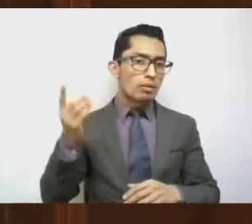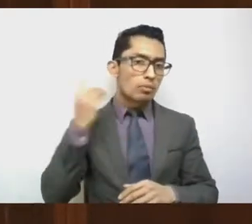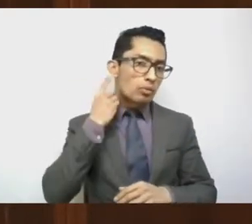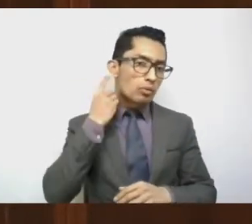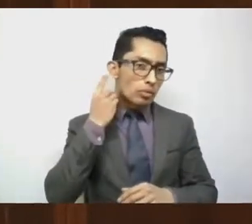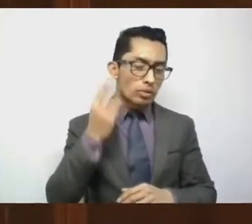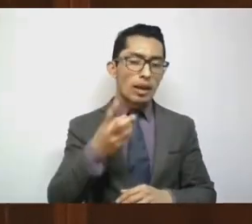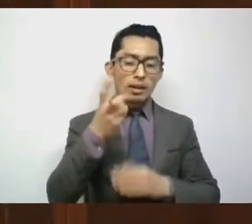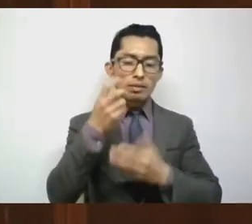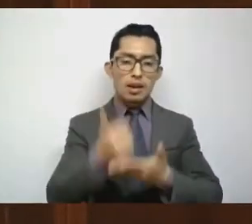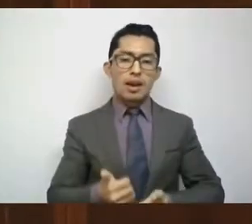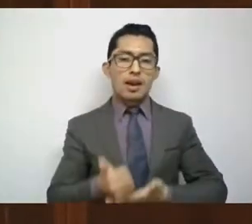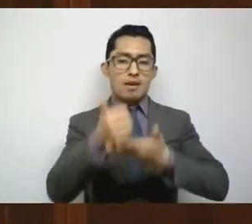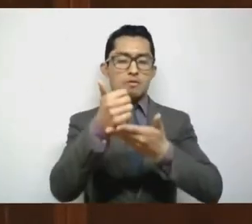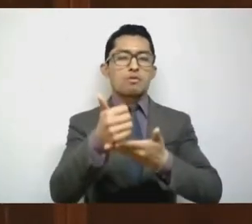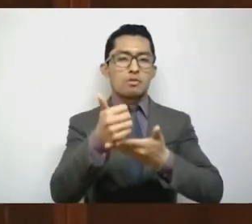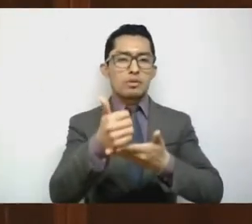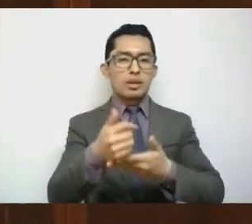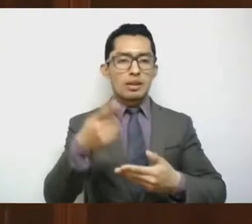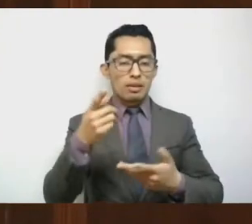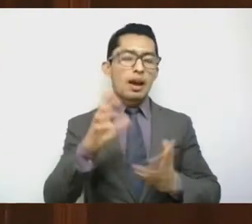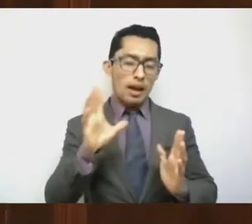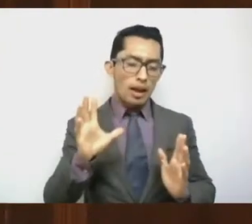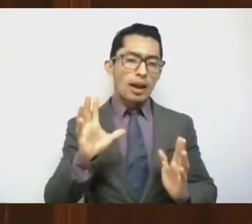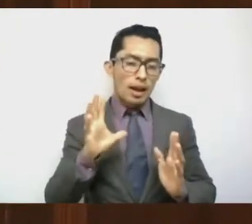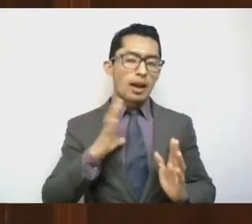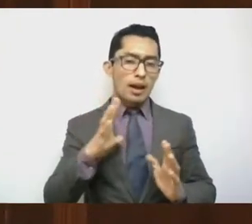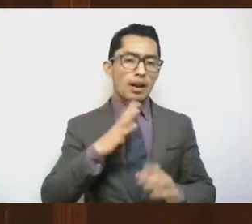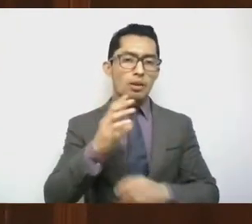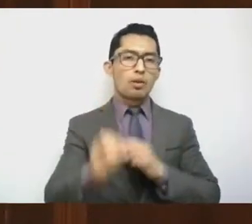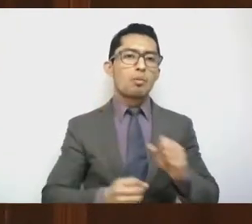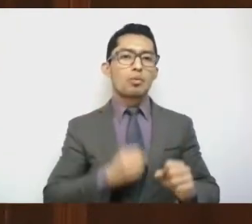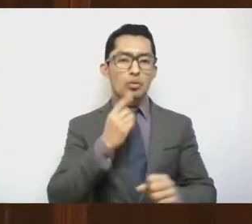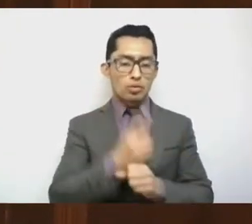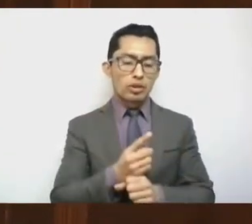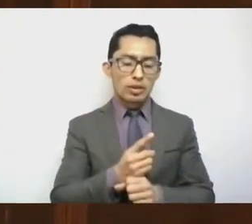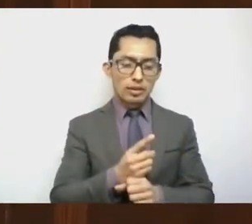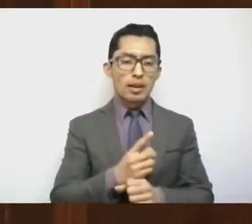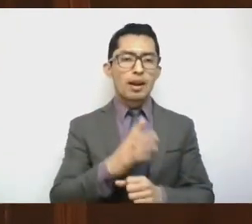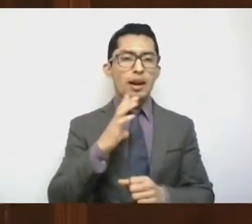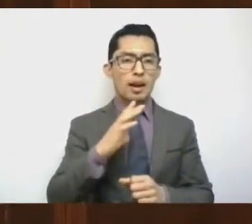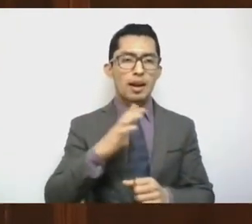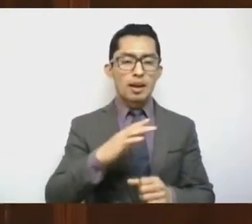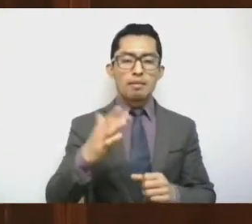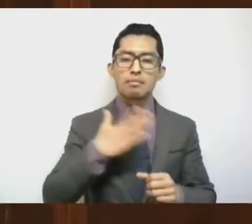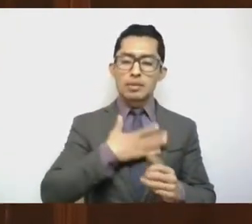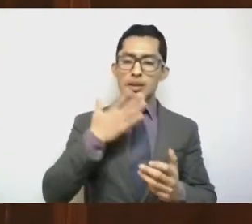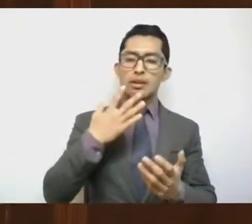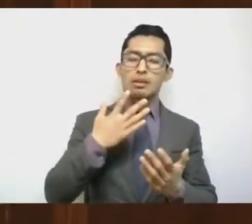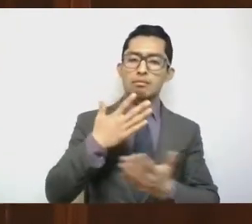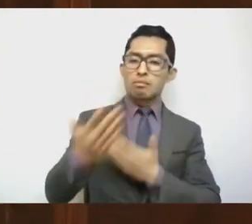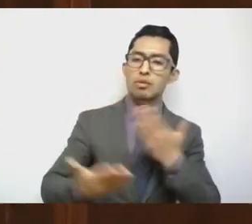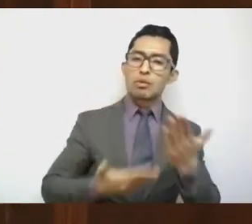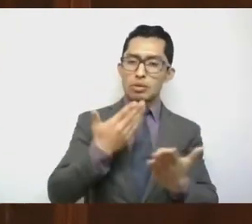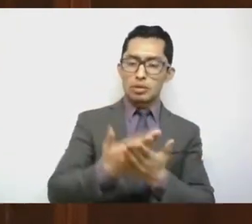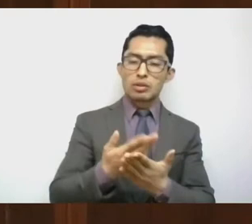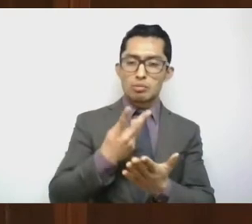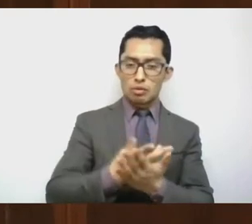instrumento con el cual tuvimos la oportunidad de presentar nuestro proyecto de sociedad